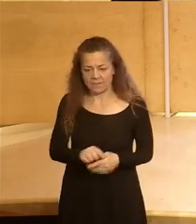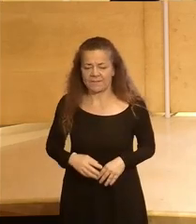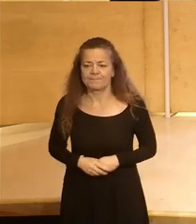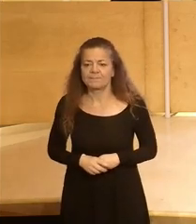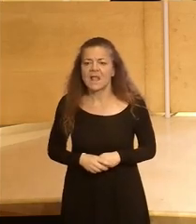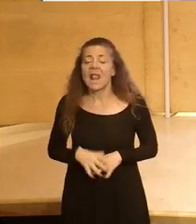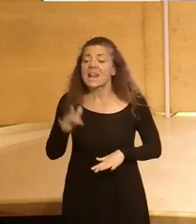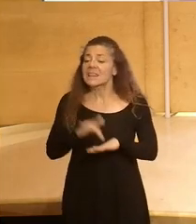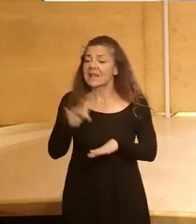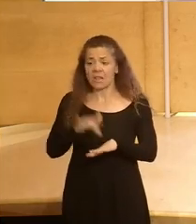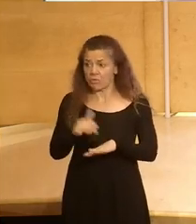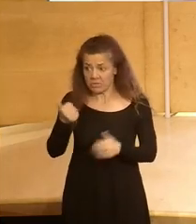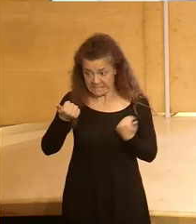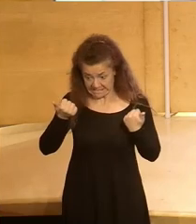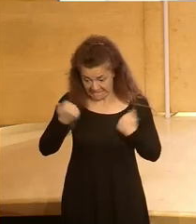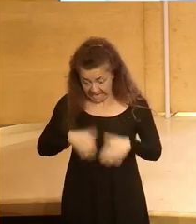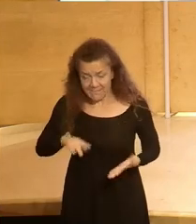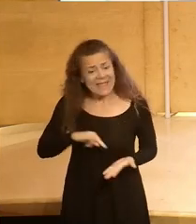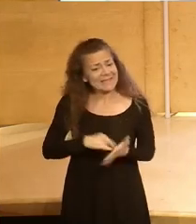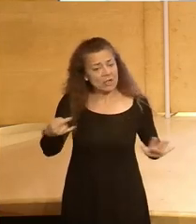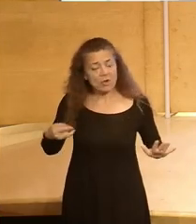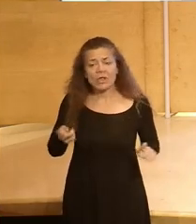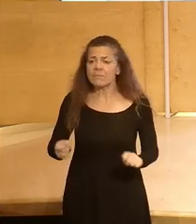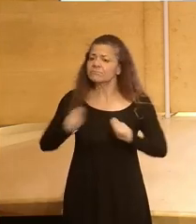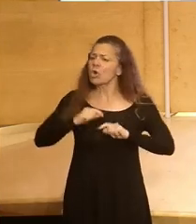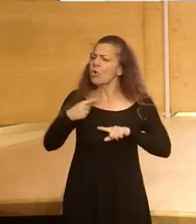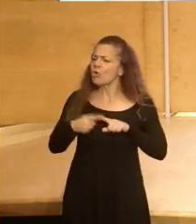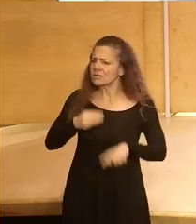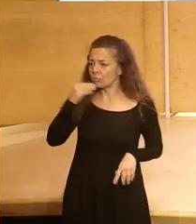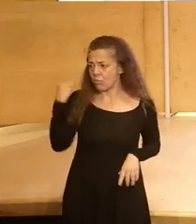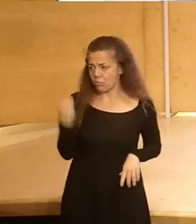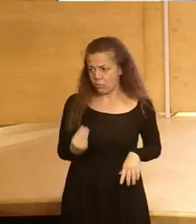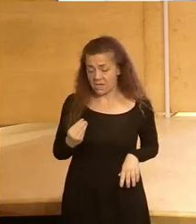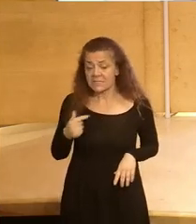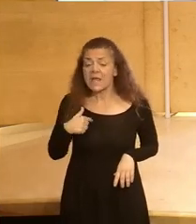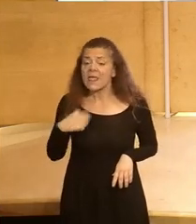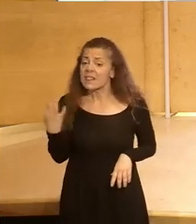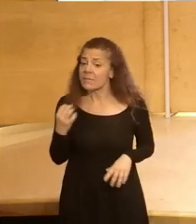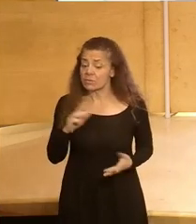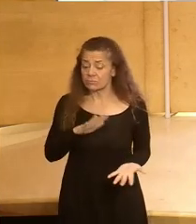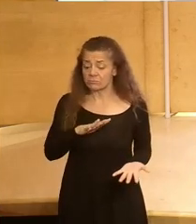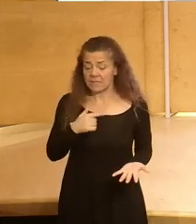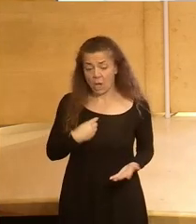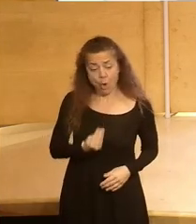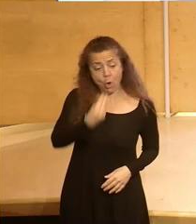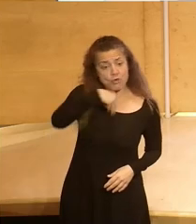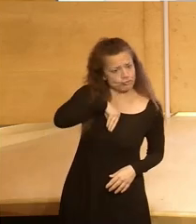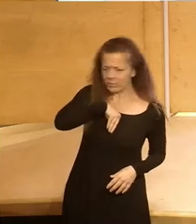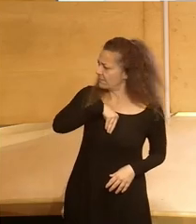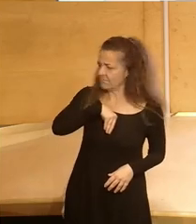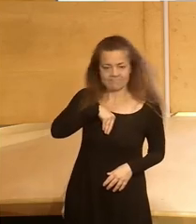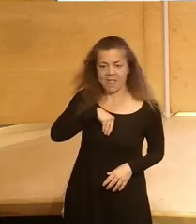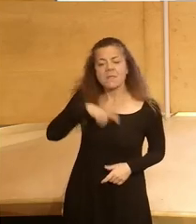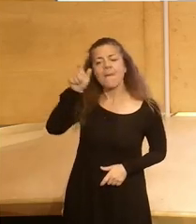la digitalización está aquí la tecnología nos va a traer cosas muy buenas tenemos que pasar de ser consumistas a ser